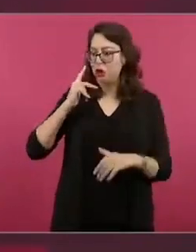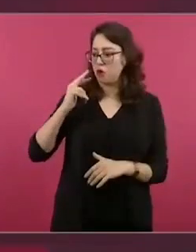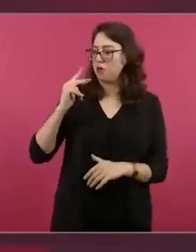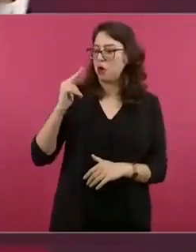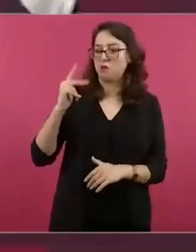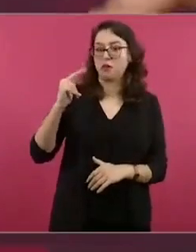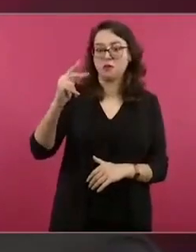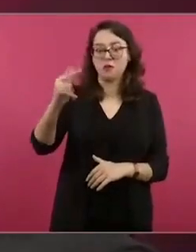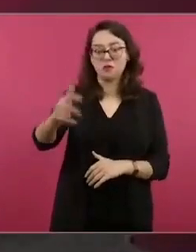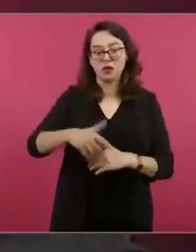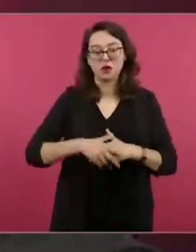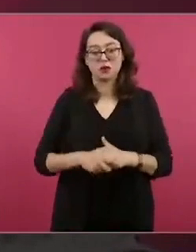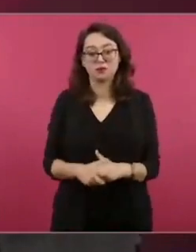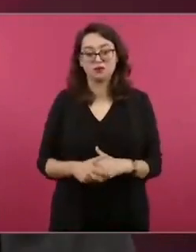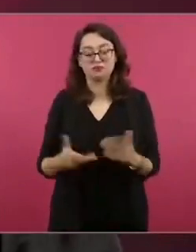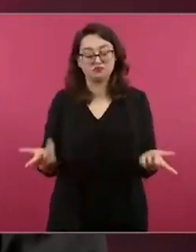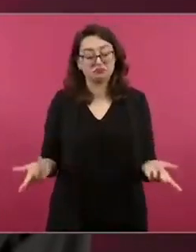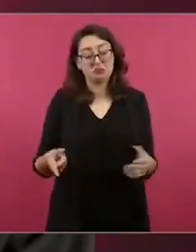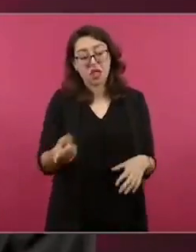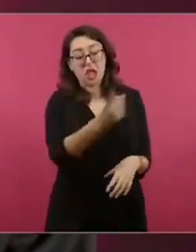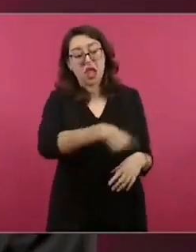¿qué pueden decir ante eso?